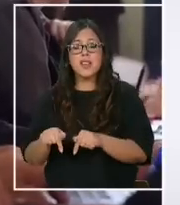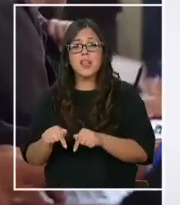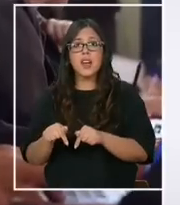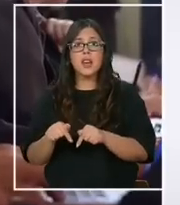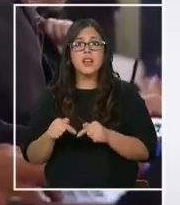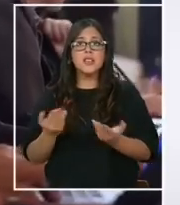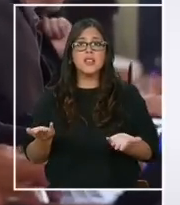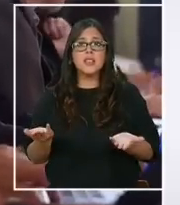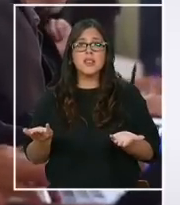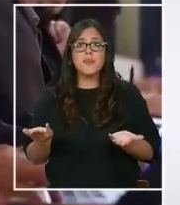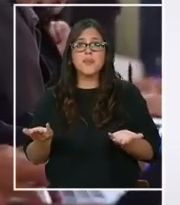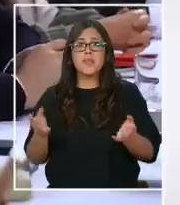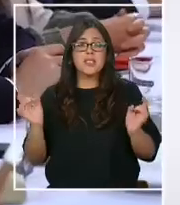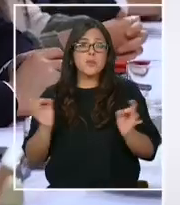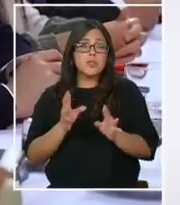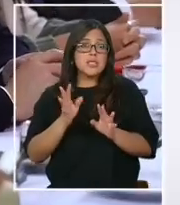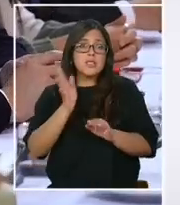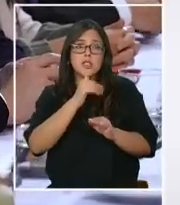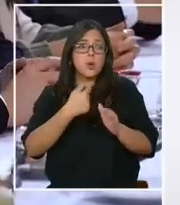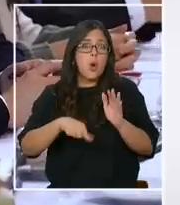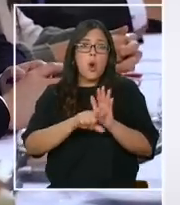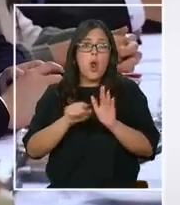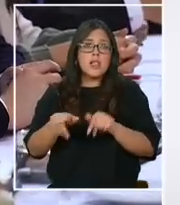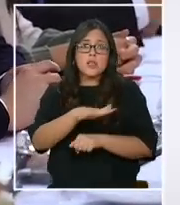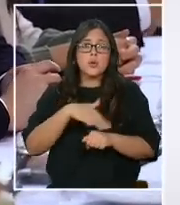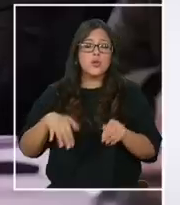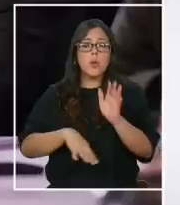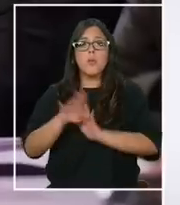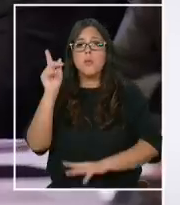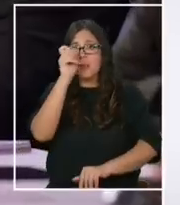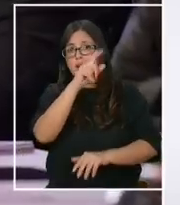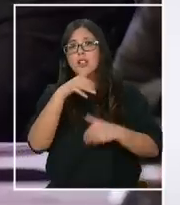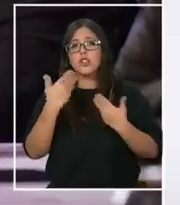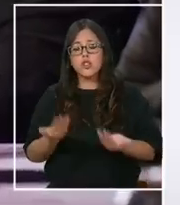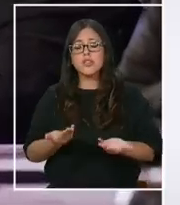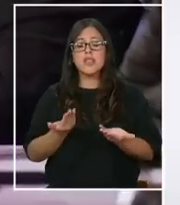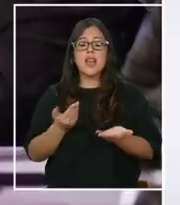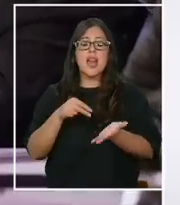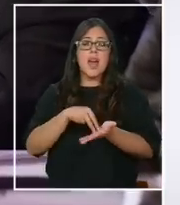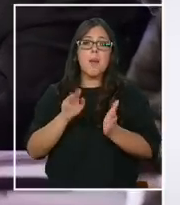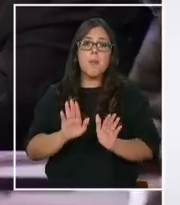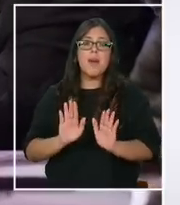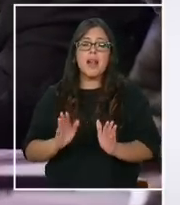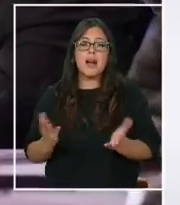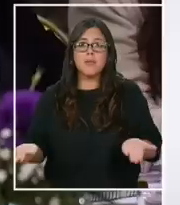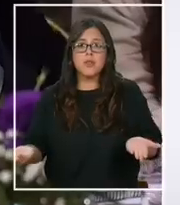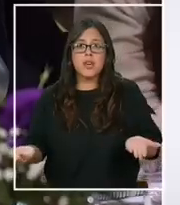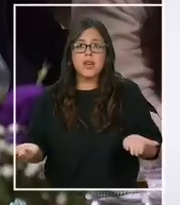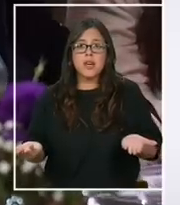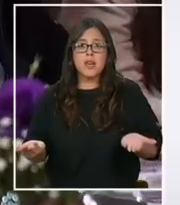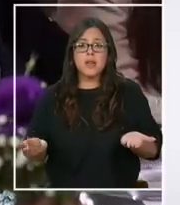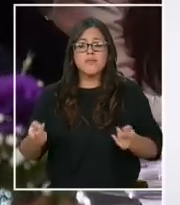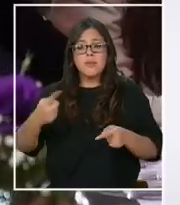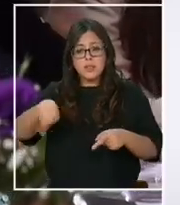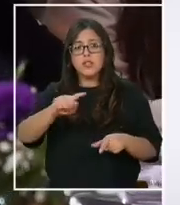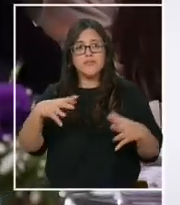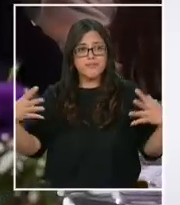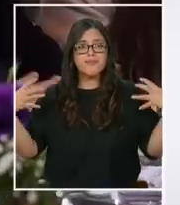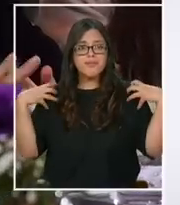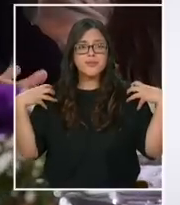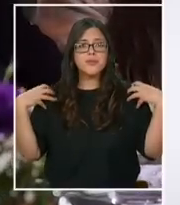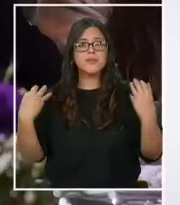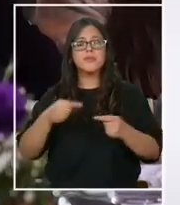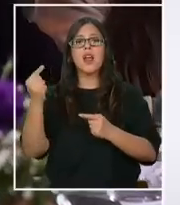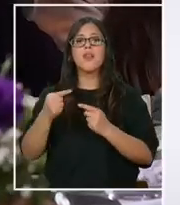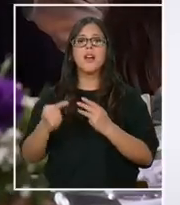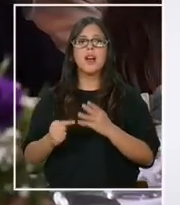la ley, la situación sería mucho más compleja. Así que esperamos que los distintos actores tengan una actitud responsable que